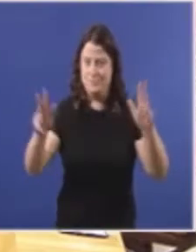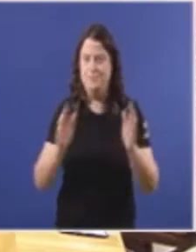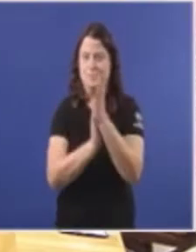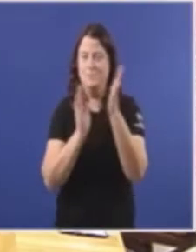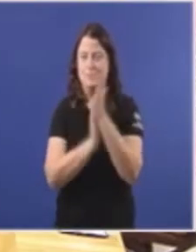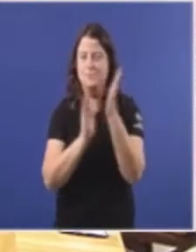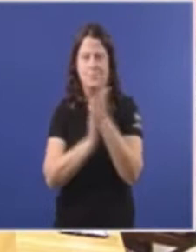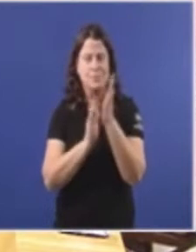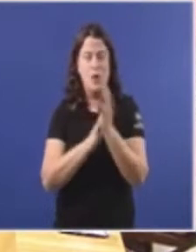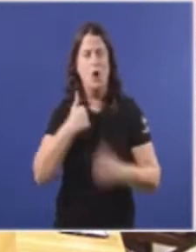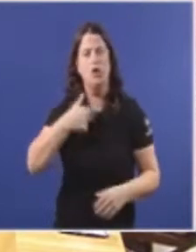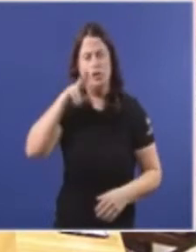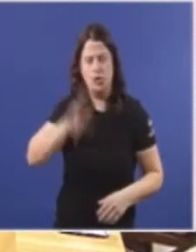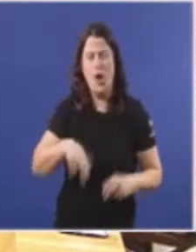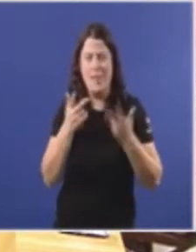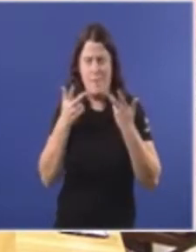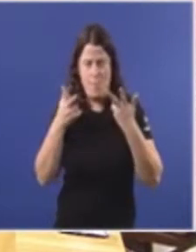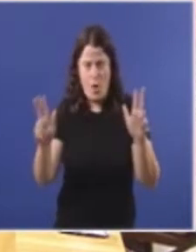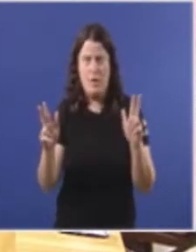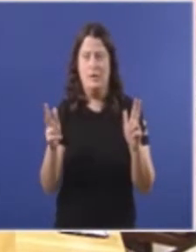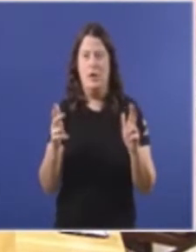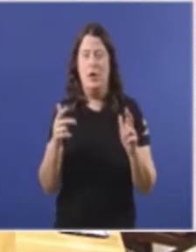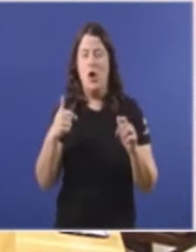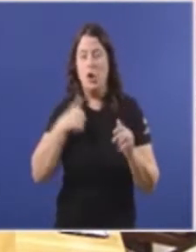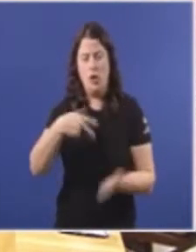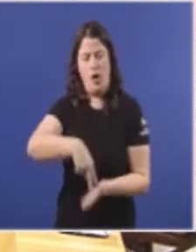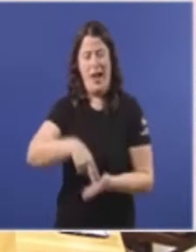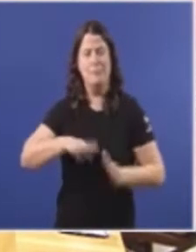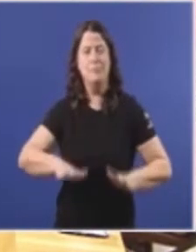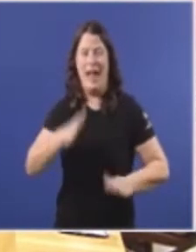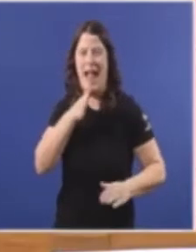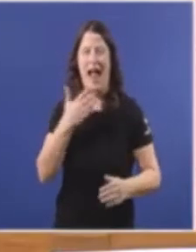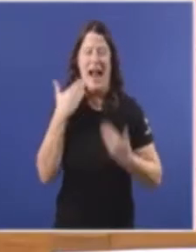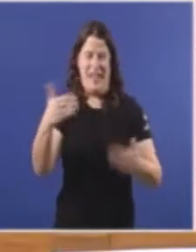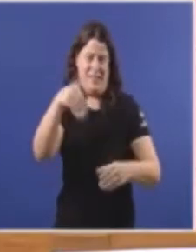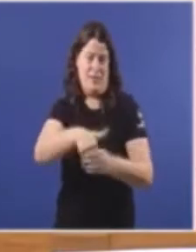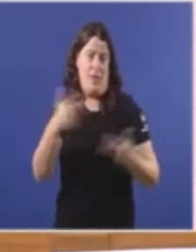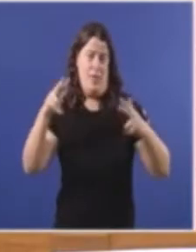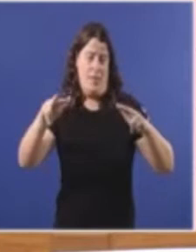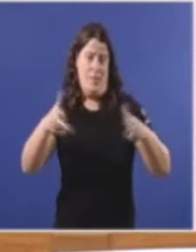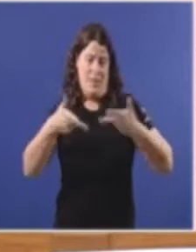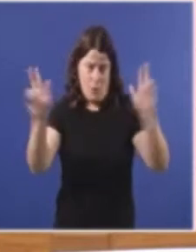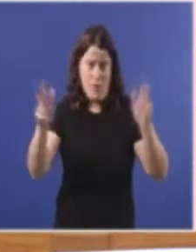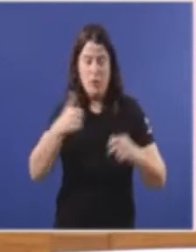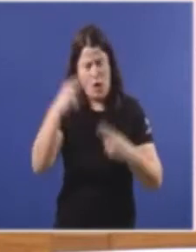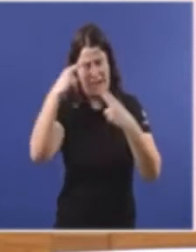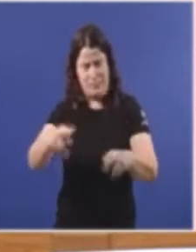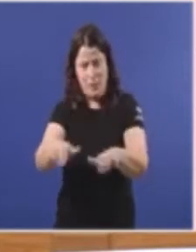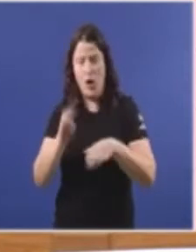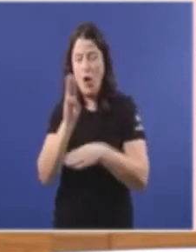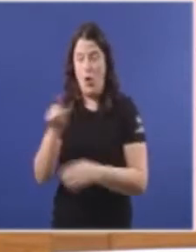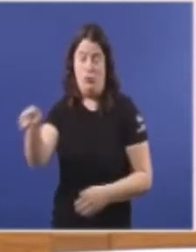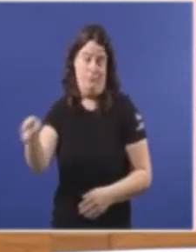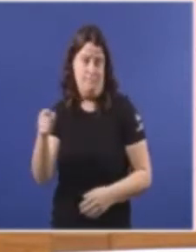Son demócrata Porque estou aquí Gracias a democracia E son demócrata E respeto a esta cámara Ainda que vostede